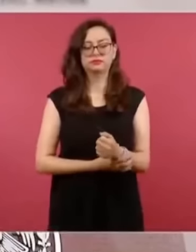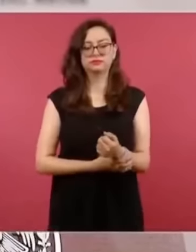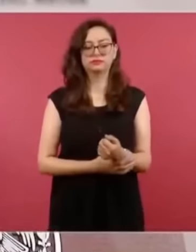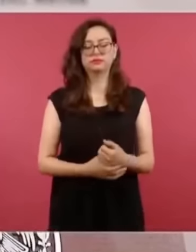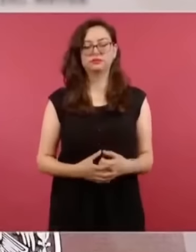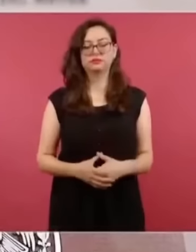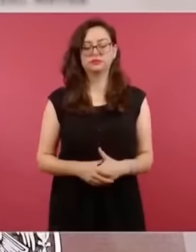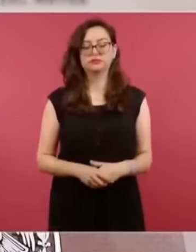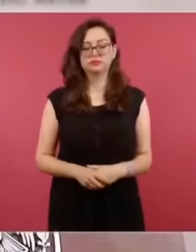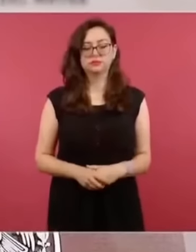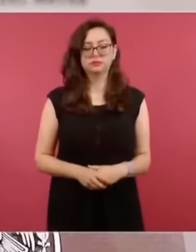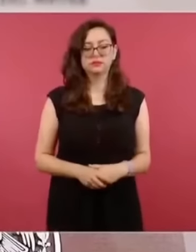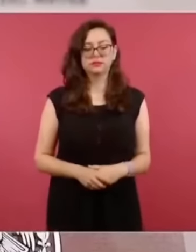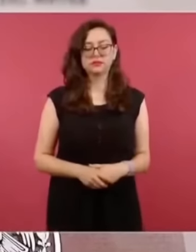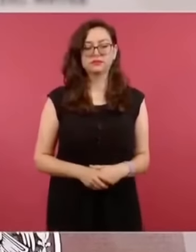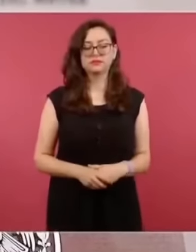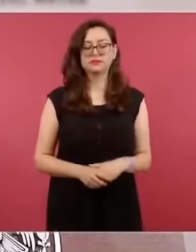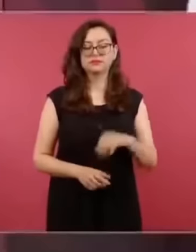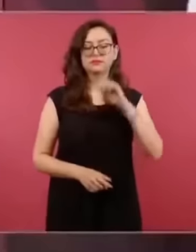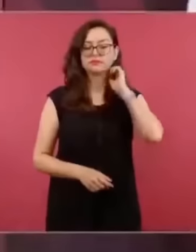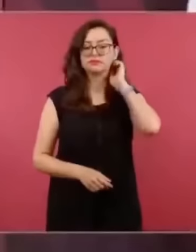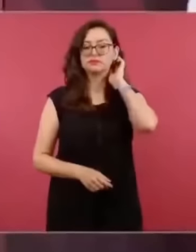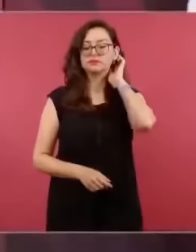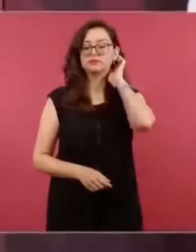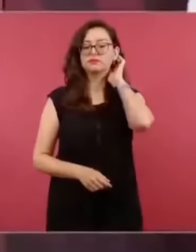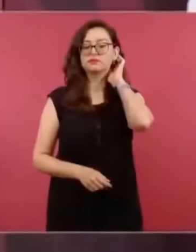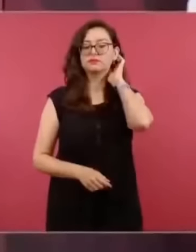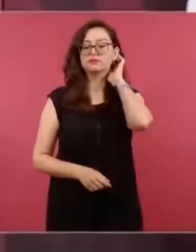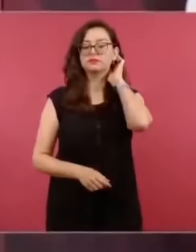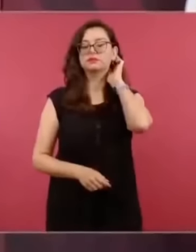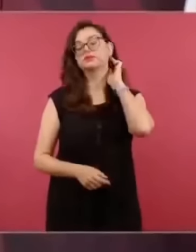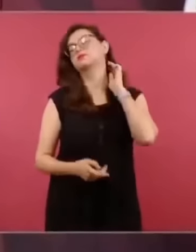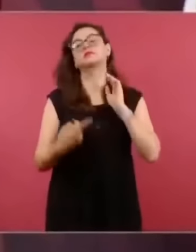ese es uno de los elementos que utiliza el juez.